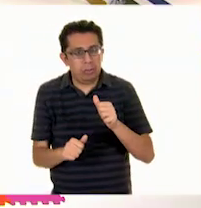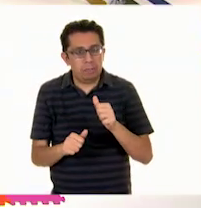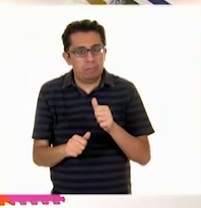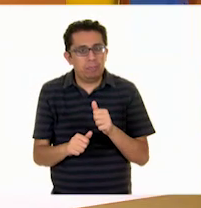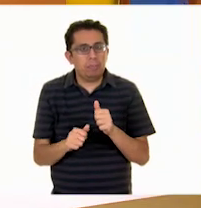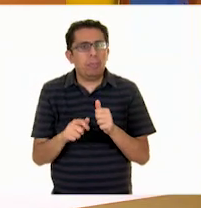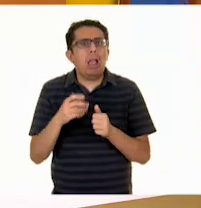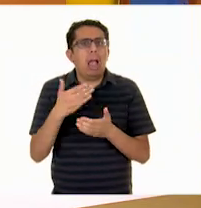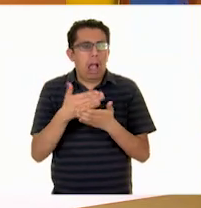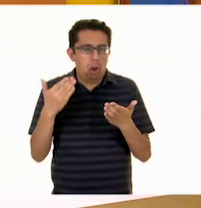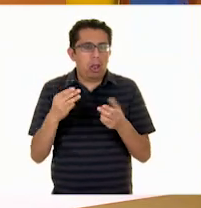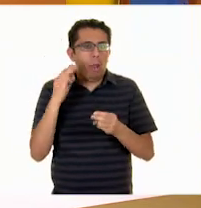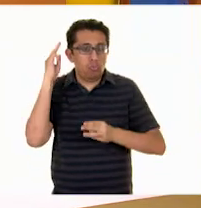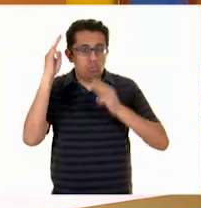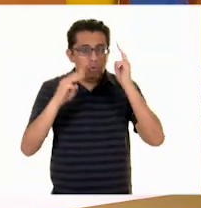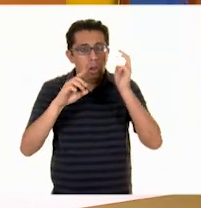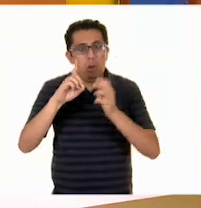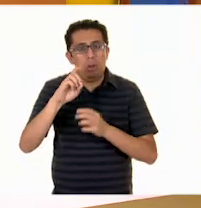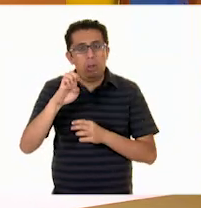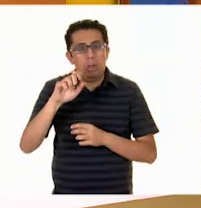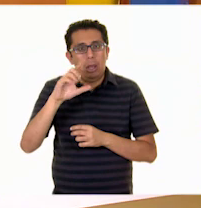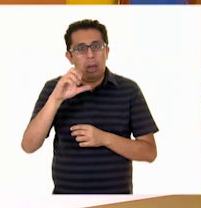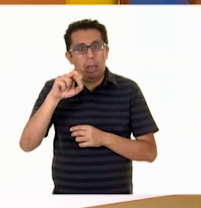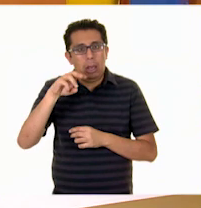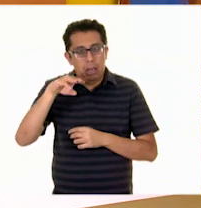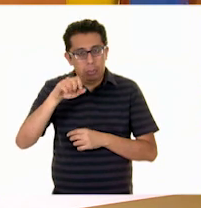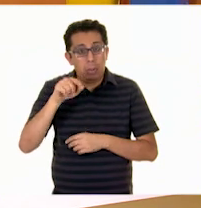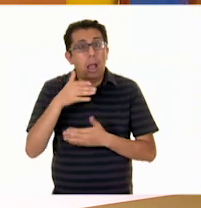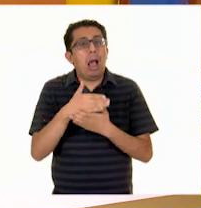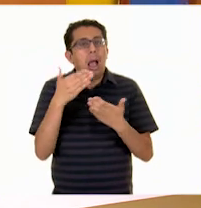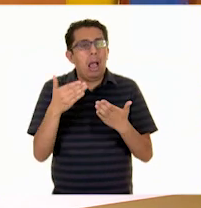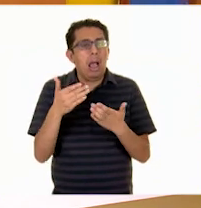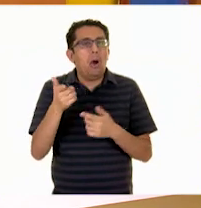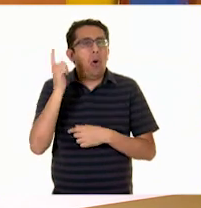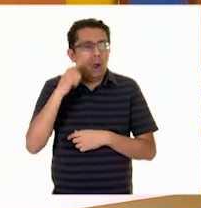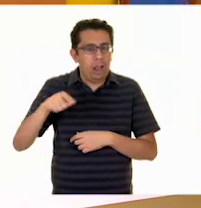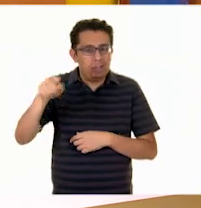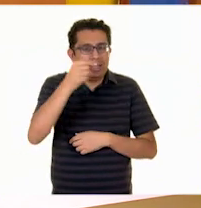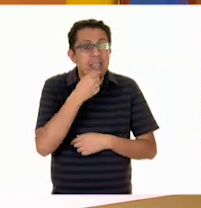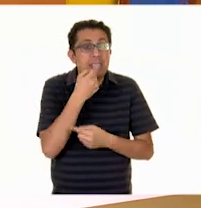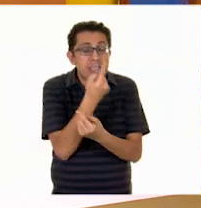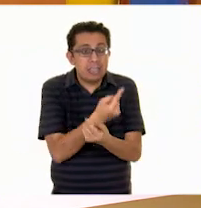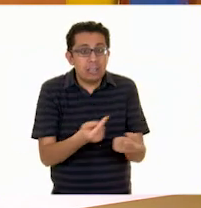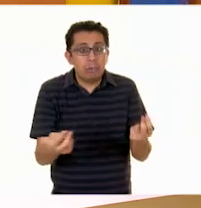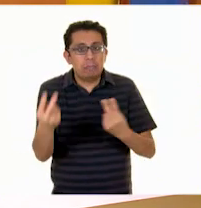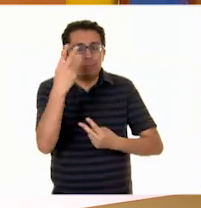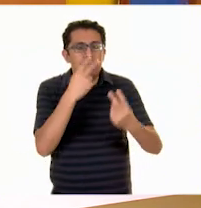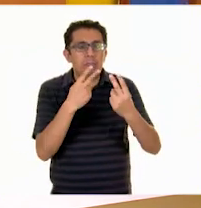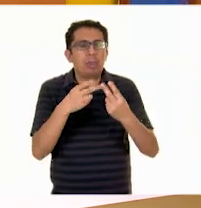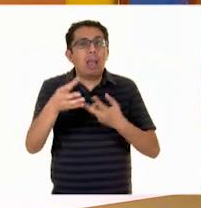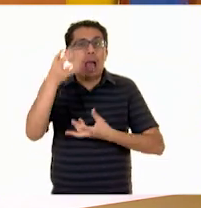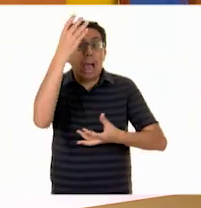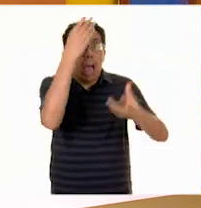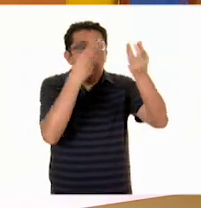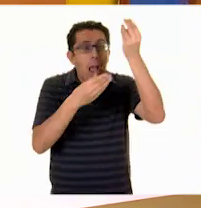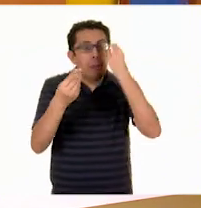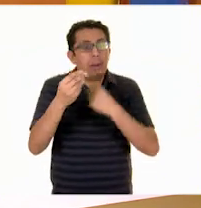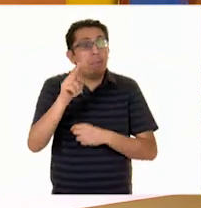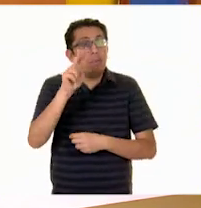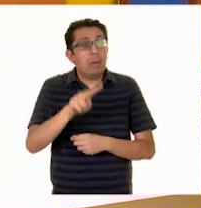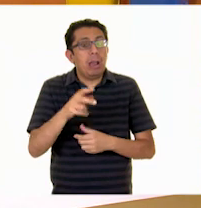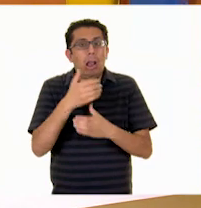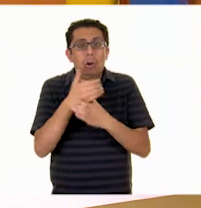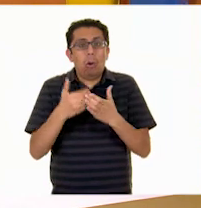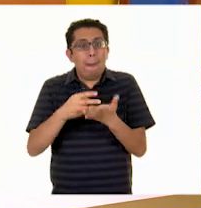este museo del Carmen. Entonces, esperemos que las niñas y los niños que nos están viendo en casa hayan aprendido un poco de darle valor